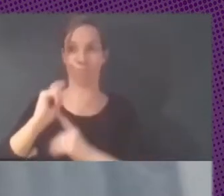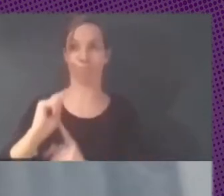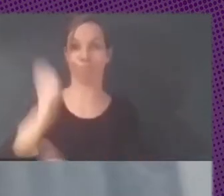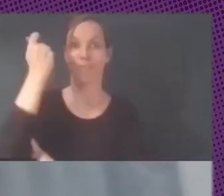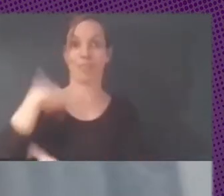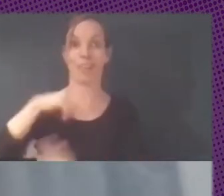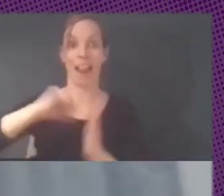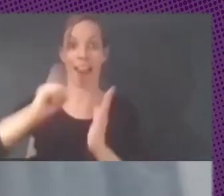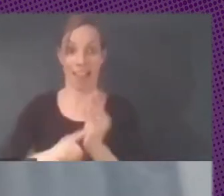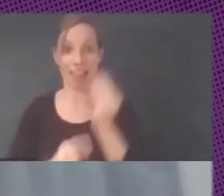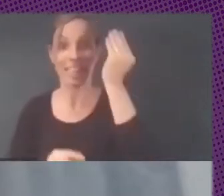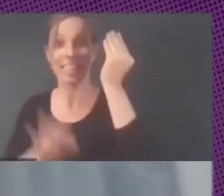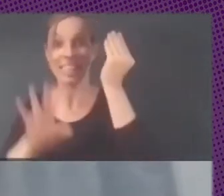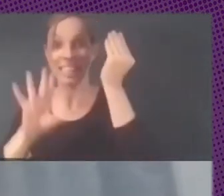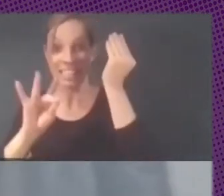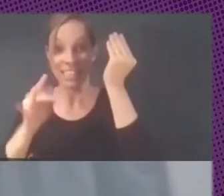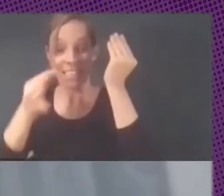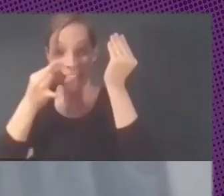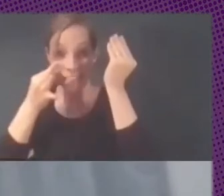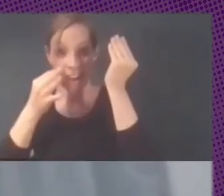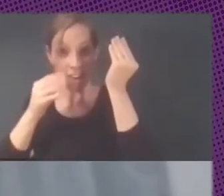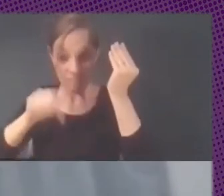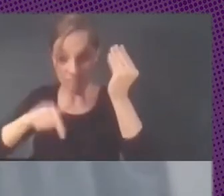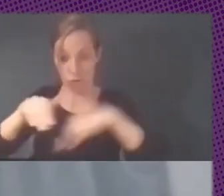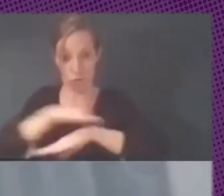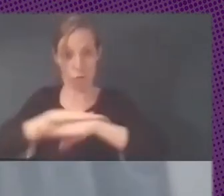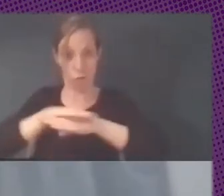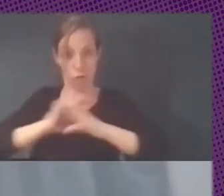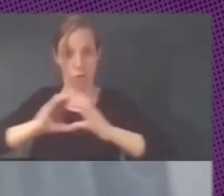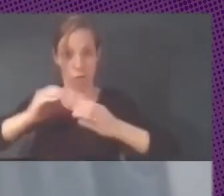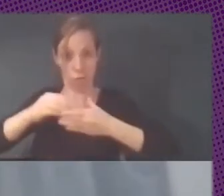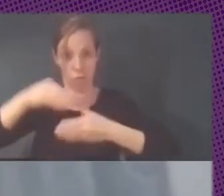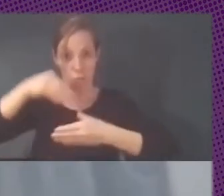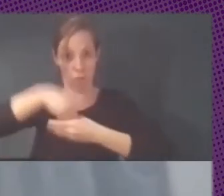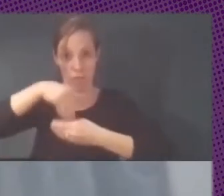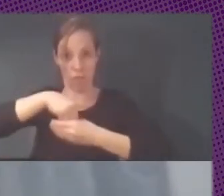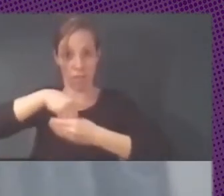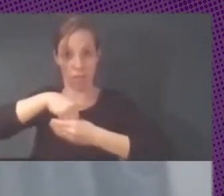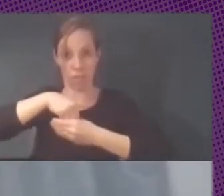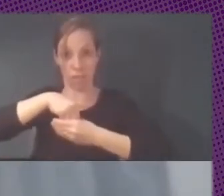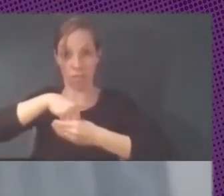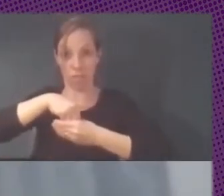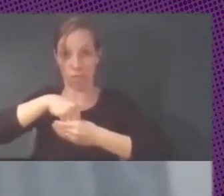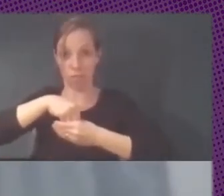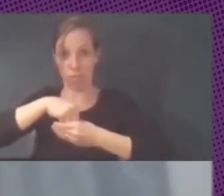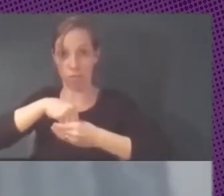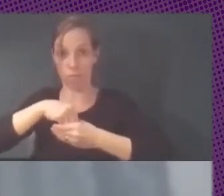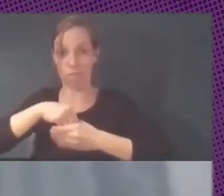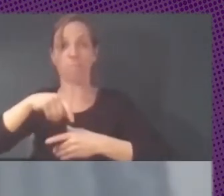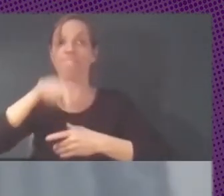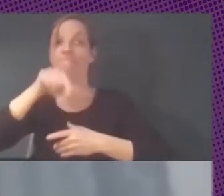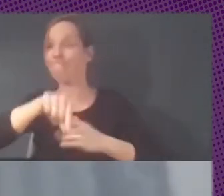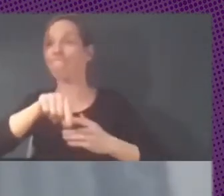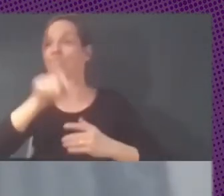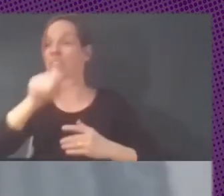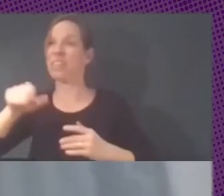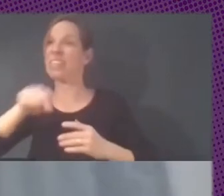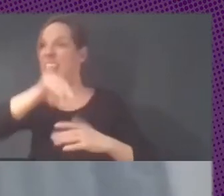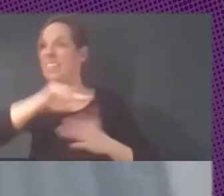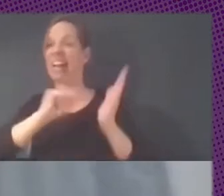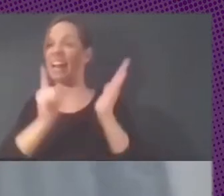después en los hechos, mismo dentro del Estado, hubo gente que reglamentó esa ley y ya